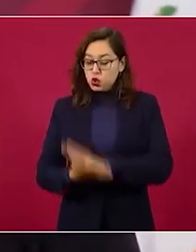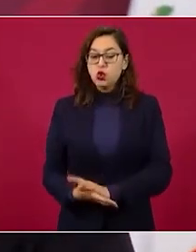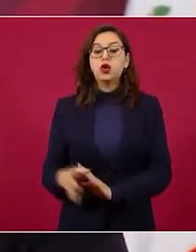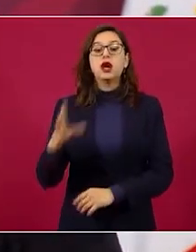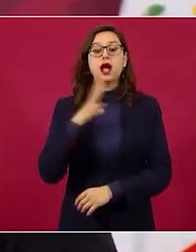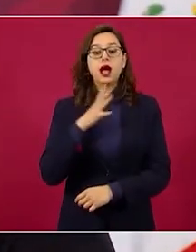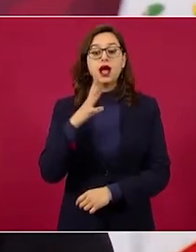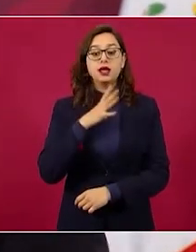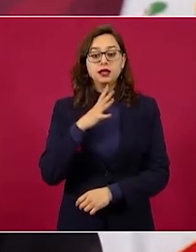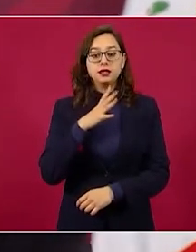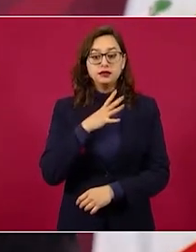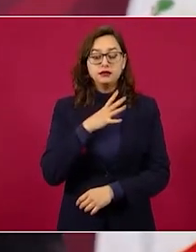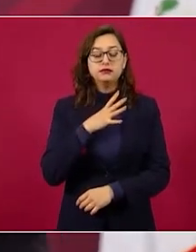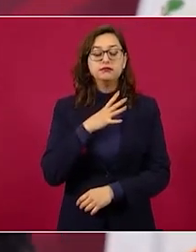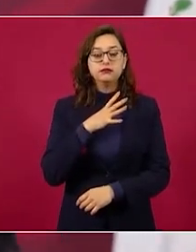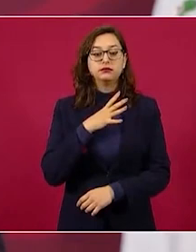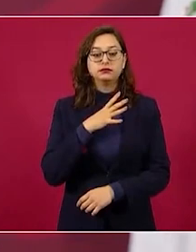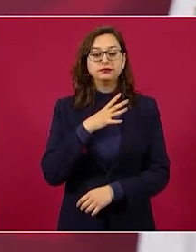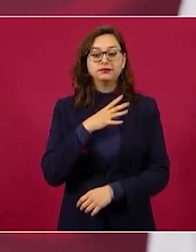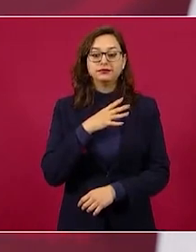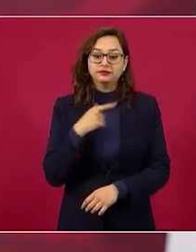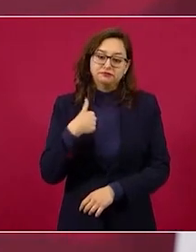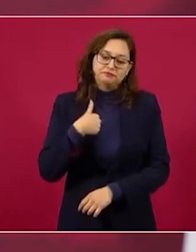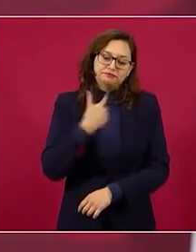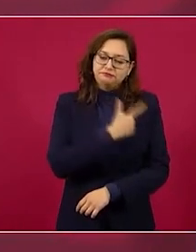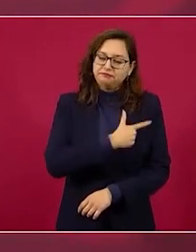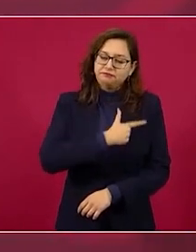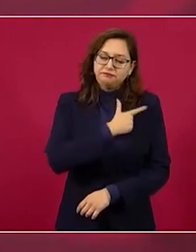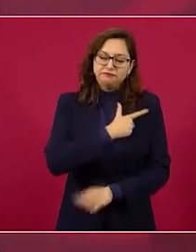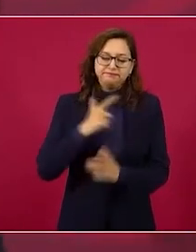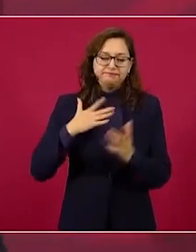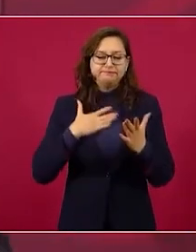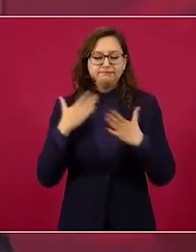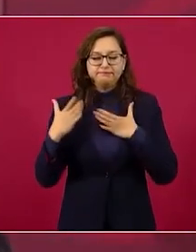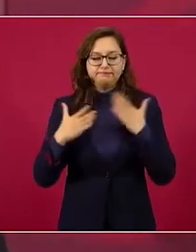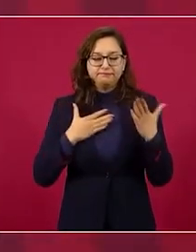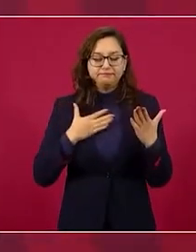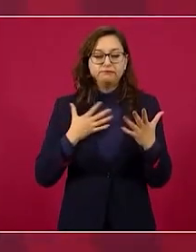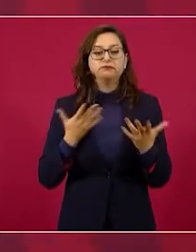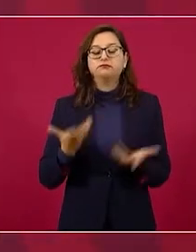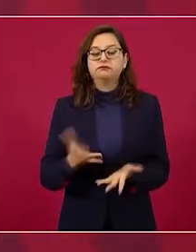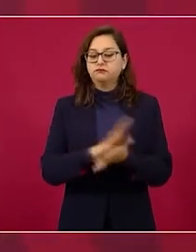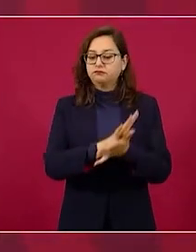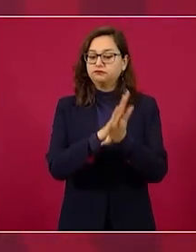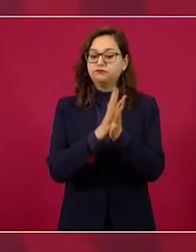que se esté haciendo de manera política